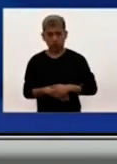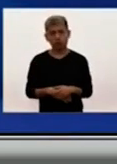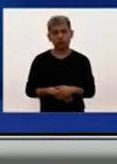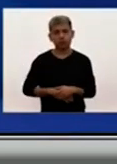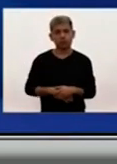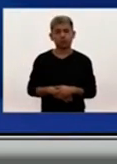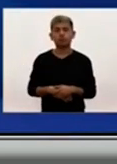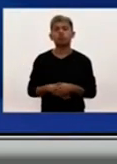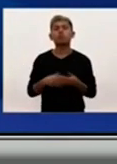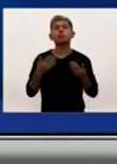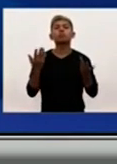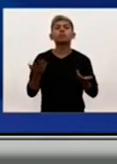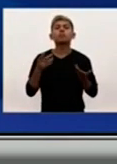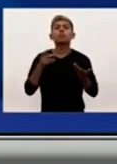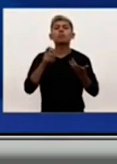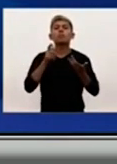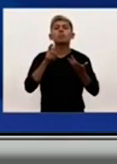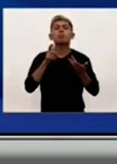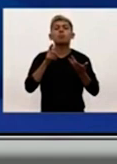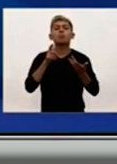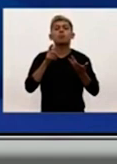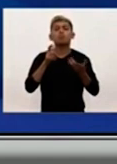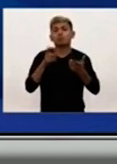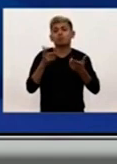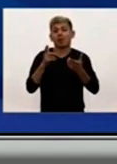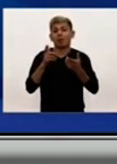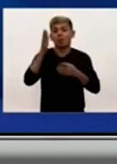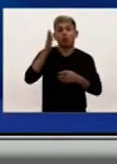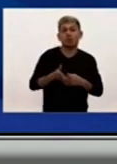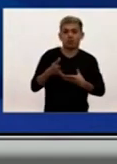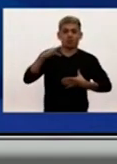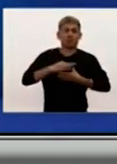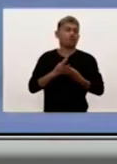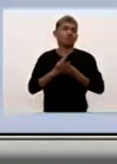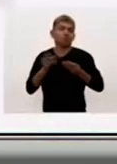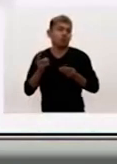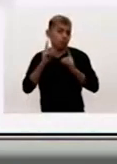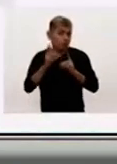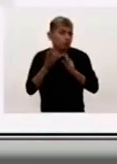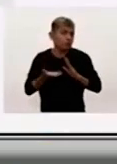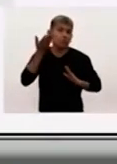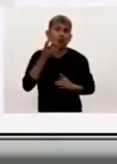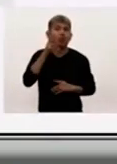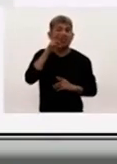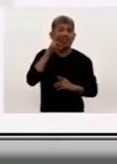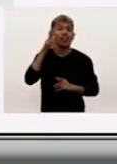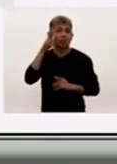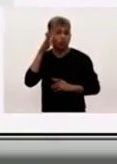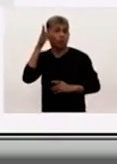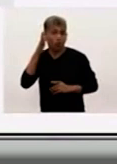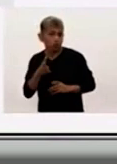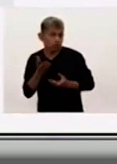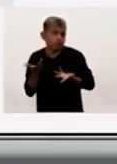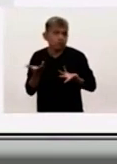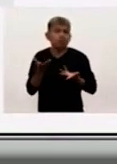En cuanto a lo que hace la tasa de recuperación, continúa elevada, es un 88%, lo que